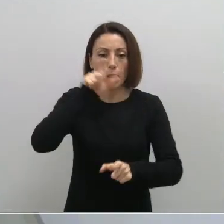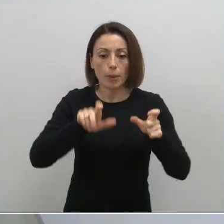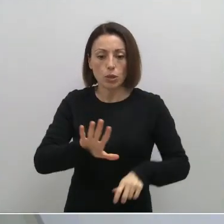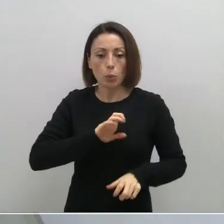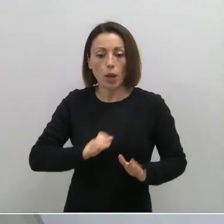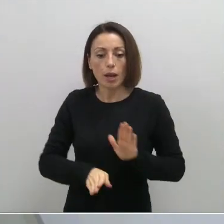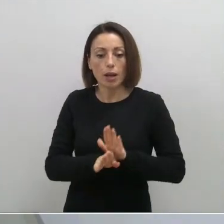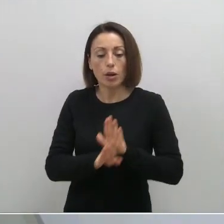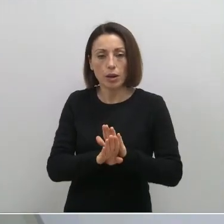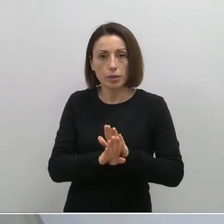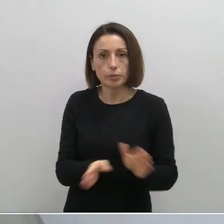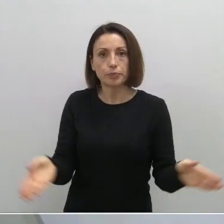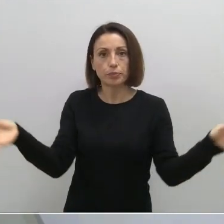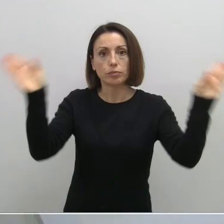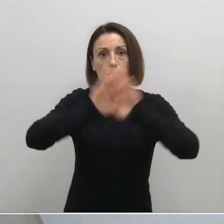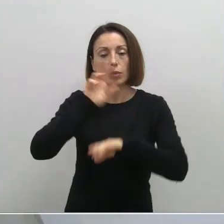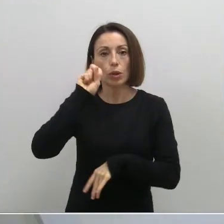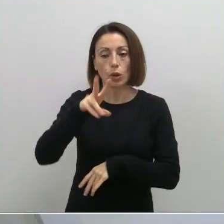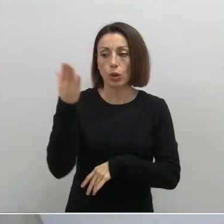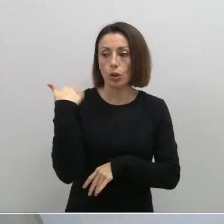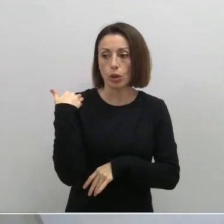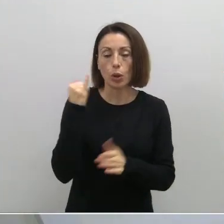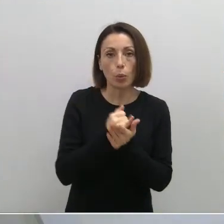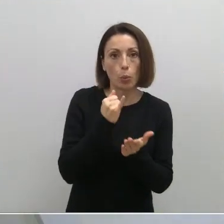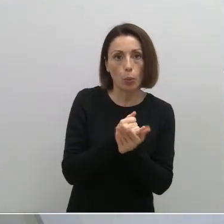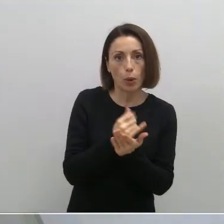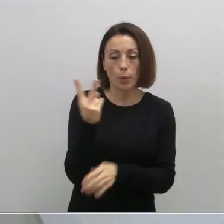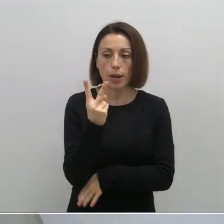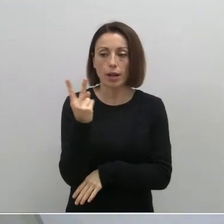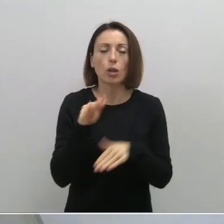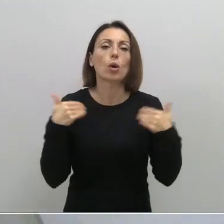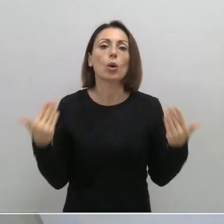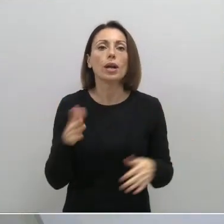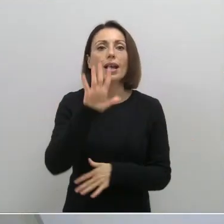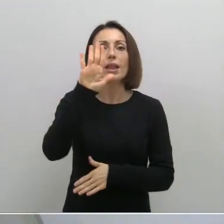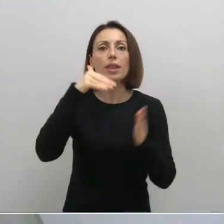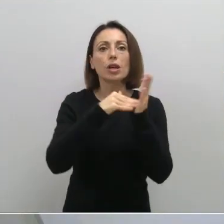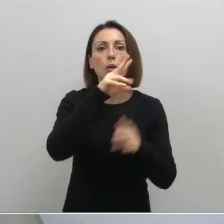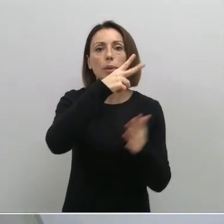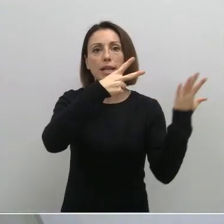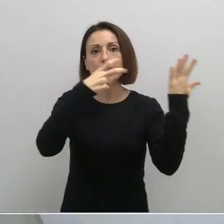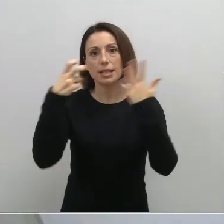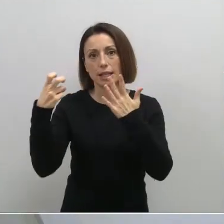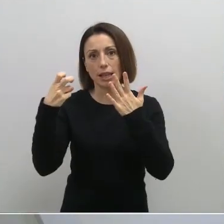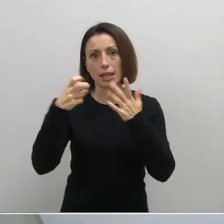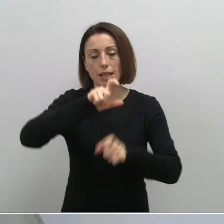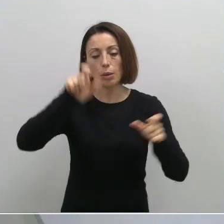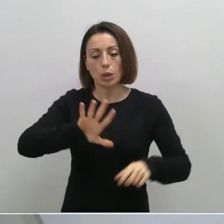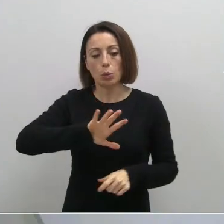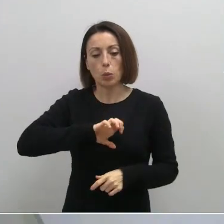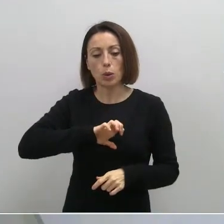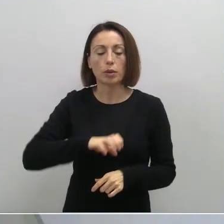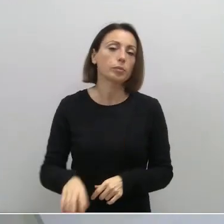activos a las cero horas por prueba PCR y antígenos era de 5.706 personas contagiadas.